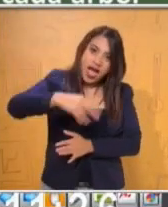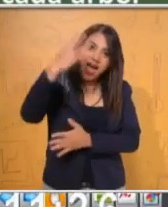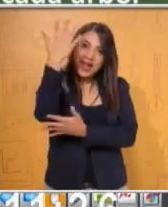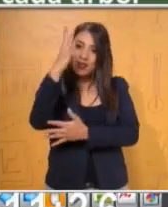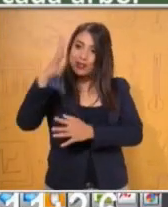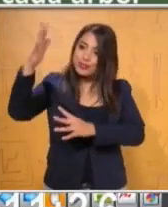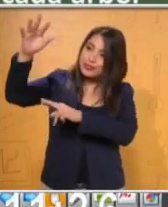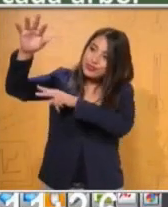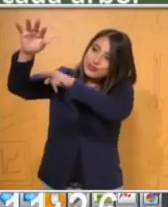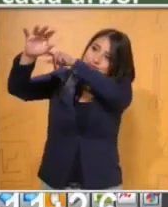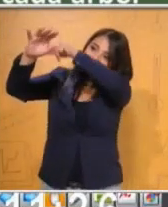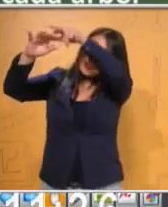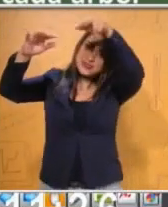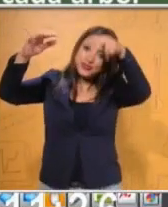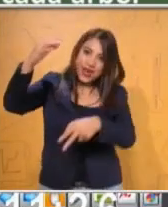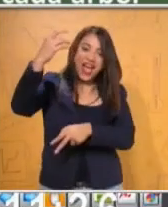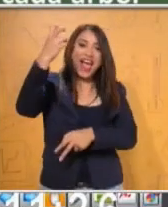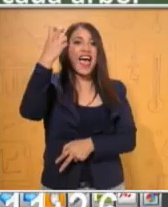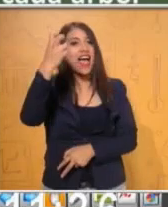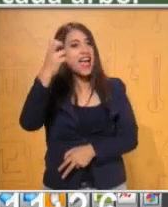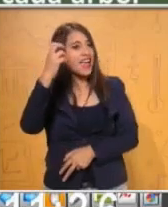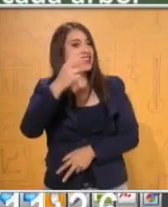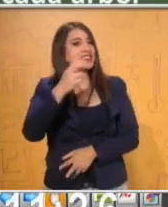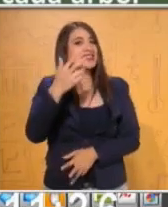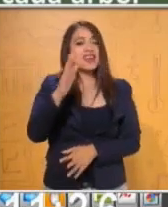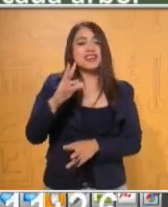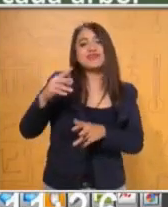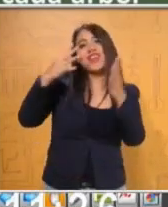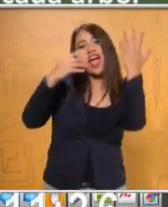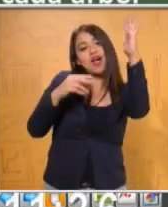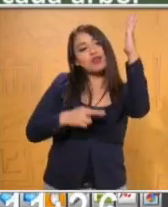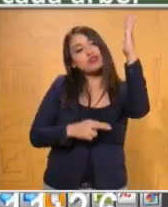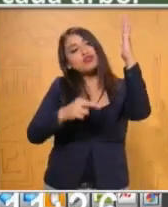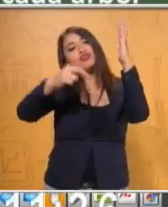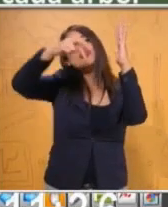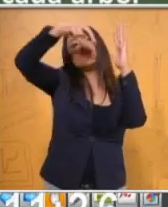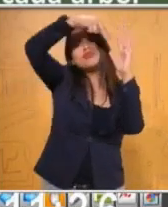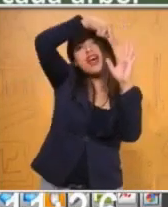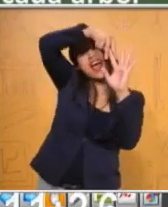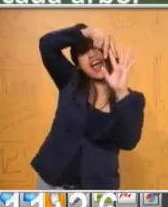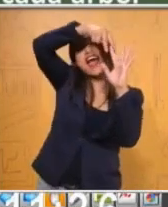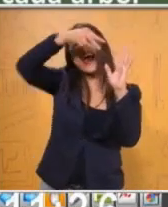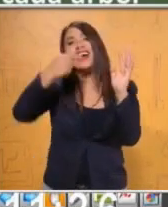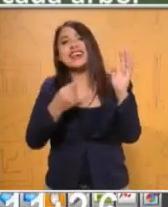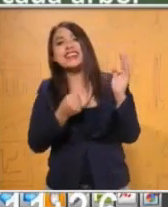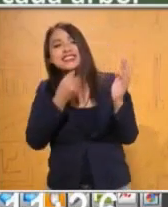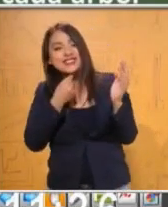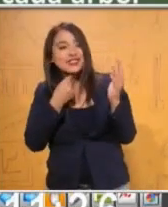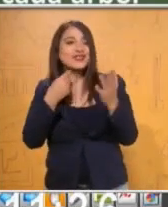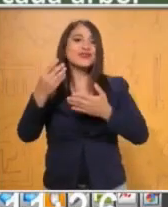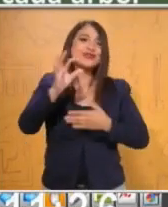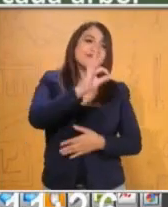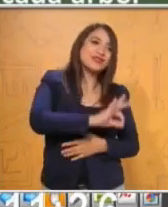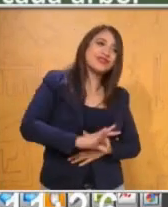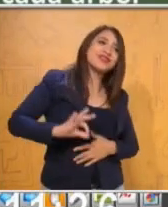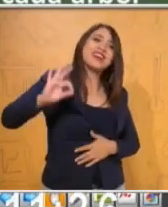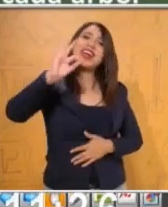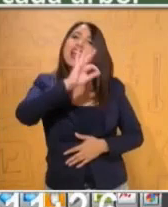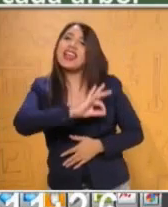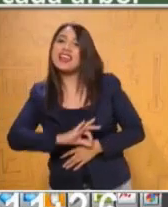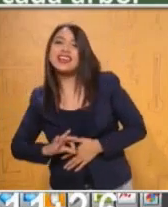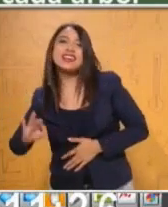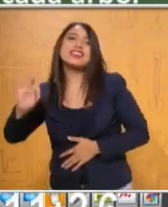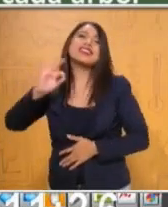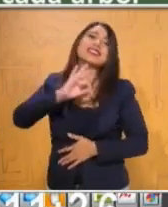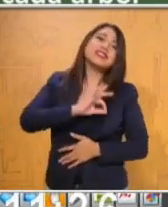había un niño y los árboles estaban tan felices de tenerlos nuevamente con ellos que se habían cubierto de flores